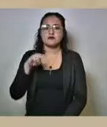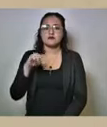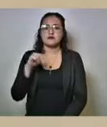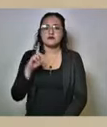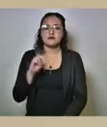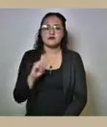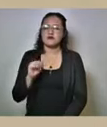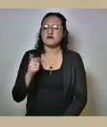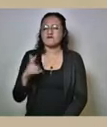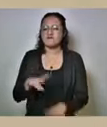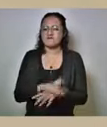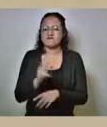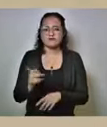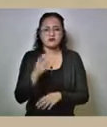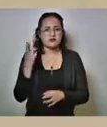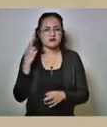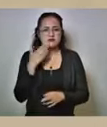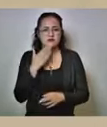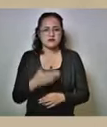municipios puebla